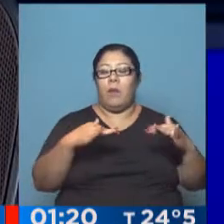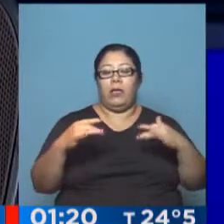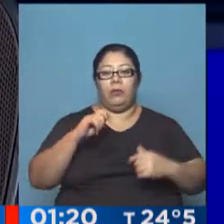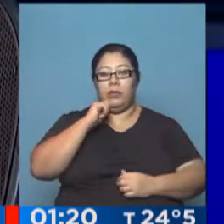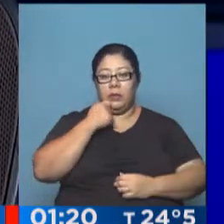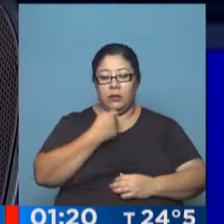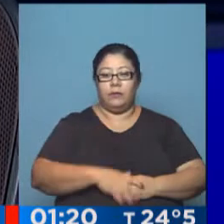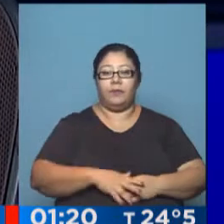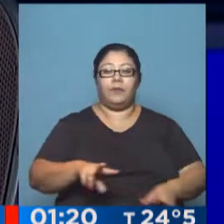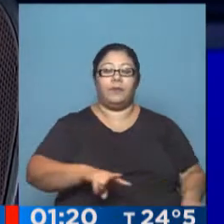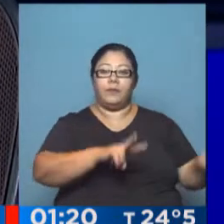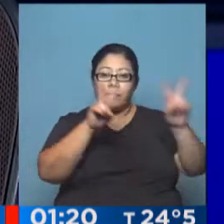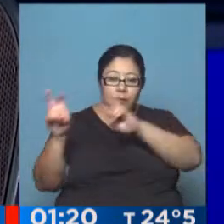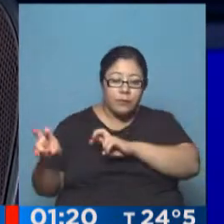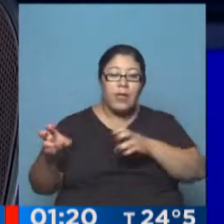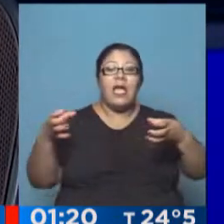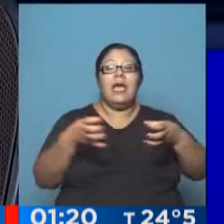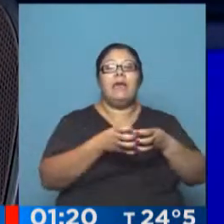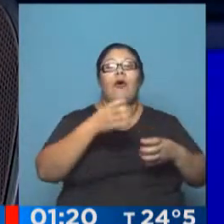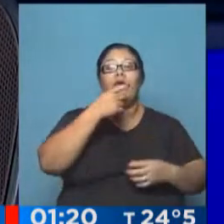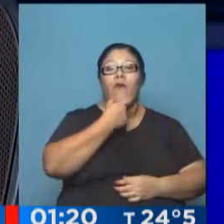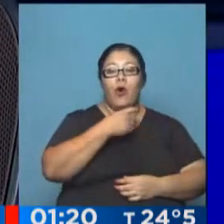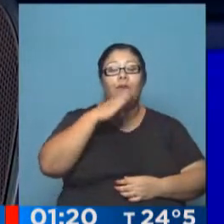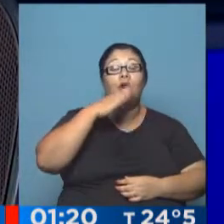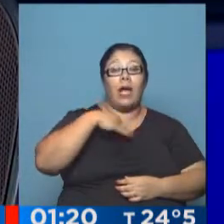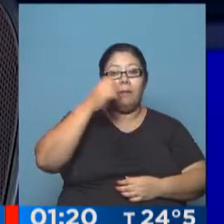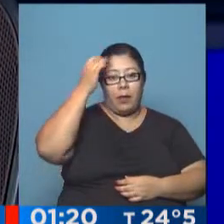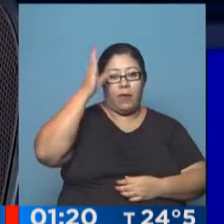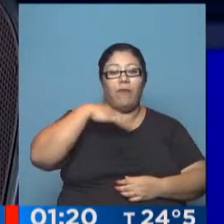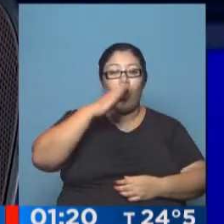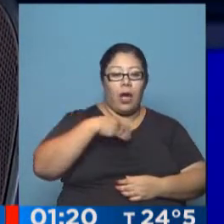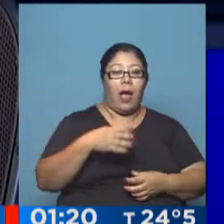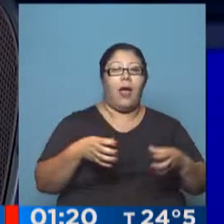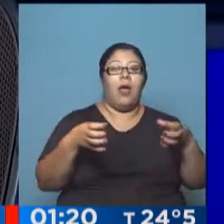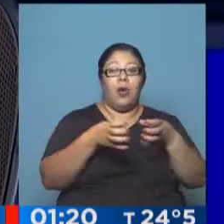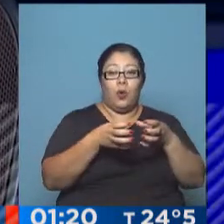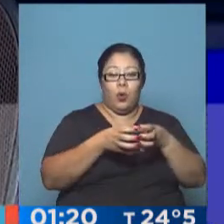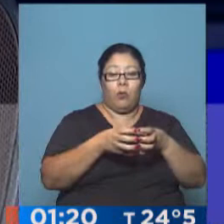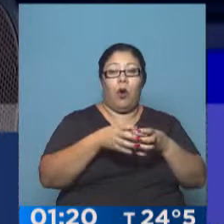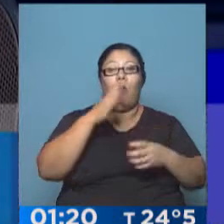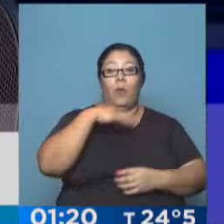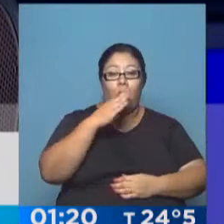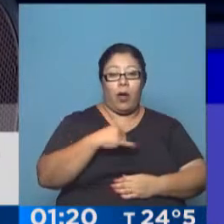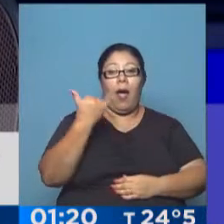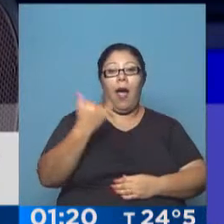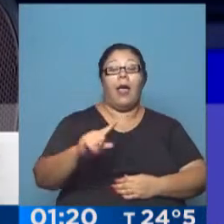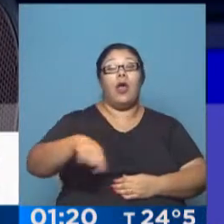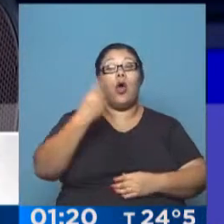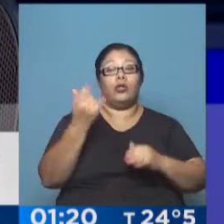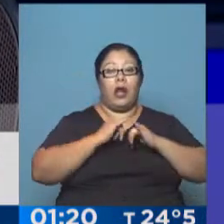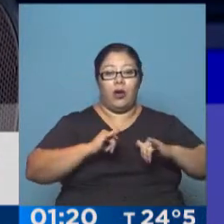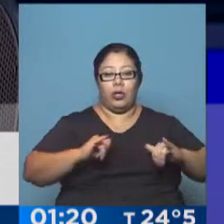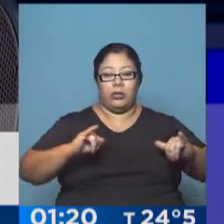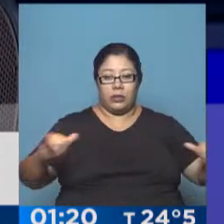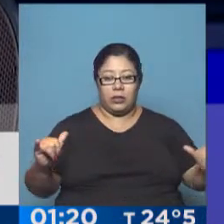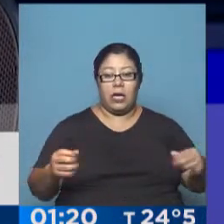Y de Racing hablamos de Boca ahora, el conjunto Genaiza que pertenece al mismo grupo en la Copa Libertadores. Aunque hay otra noticia que involucra a este conjunto